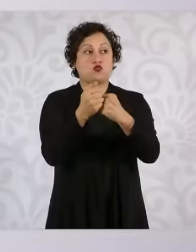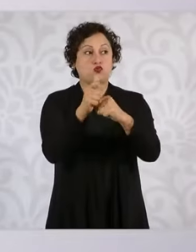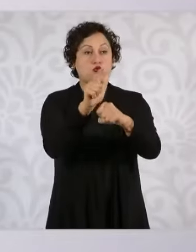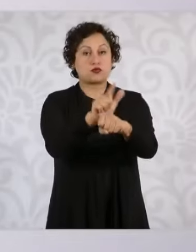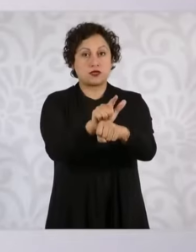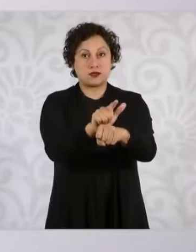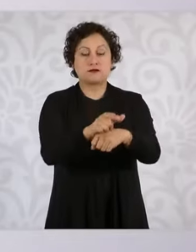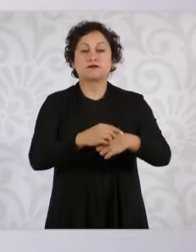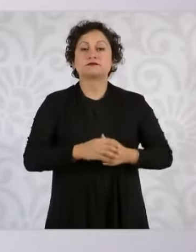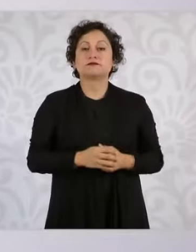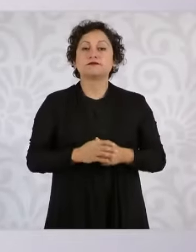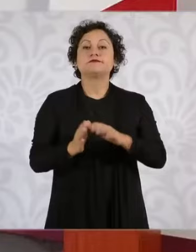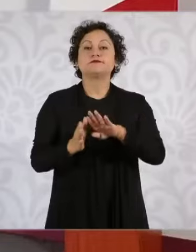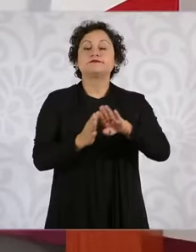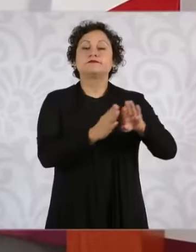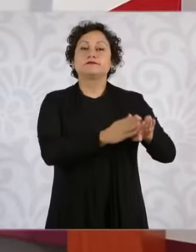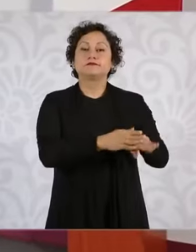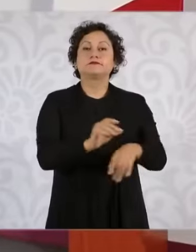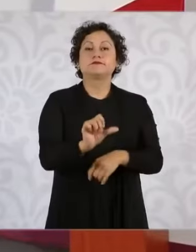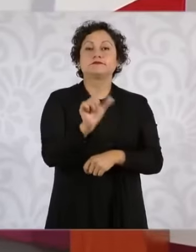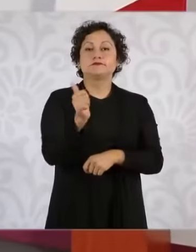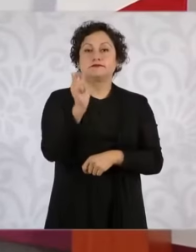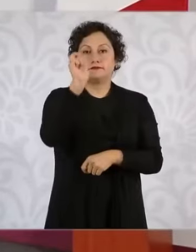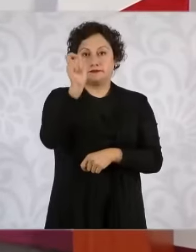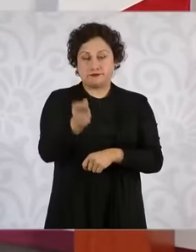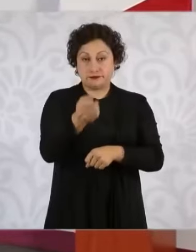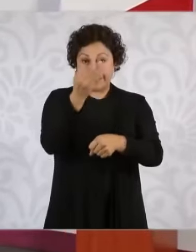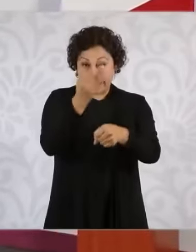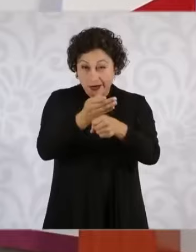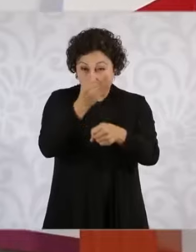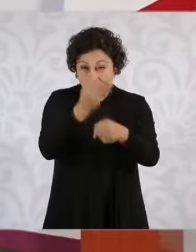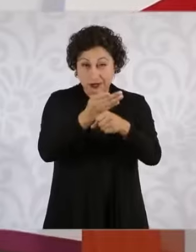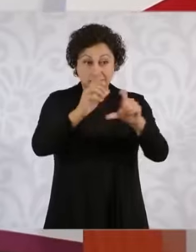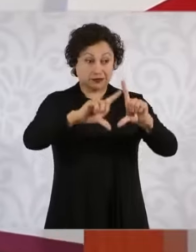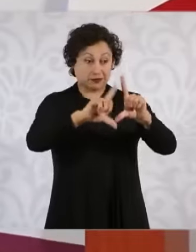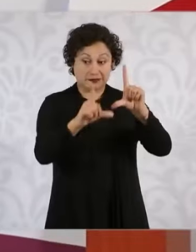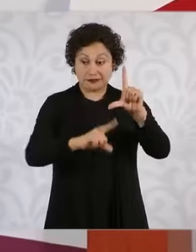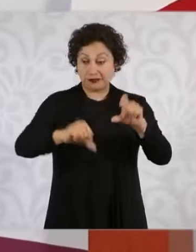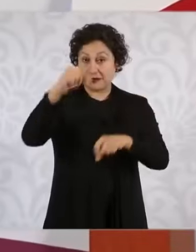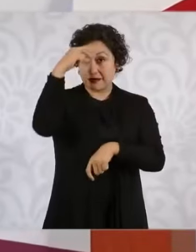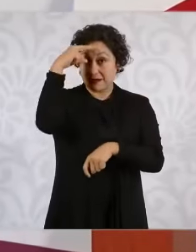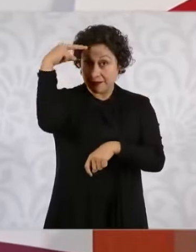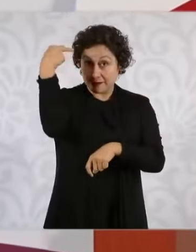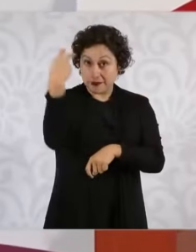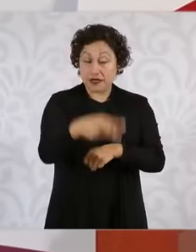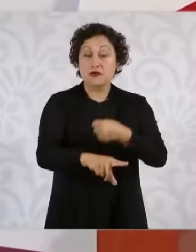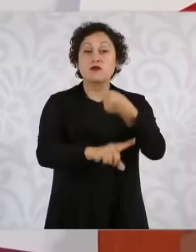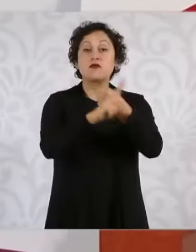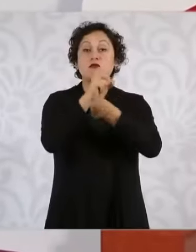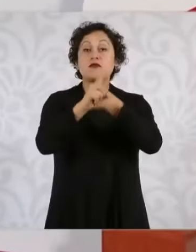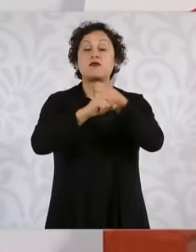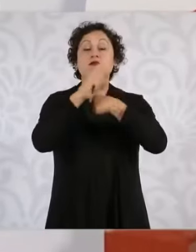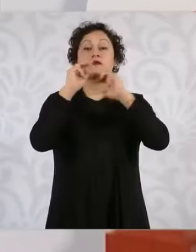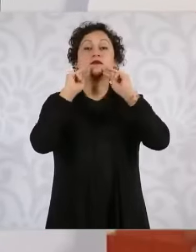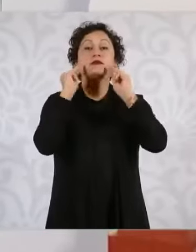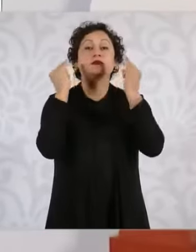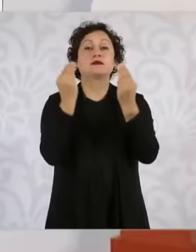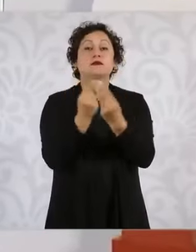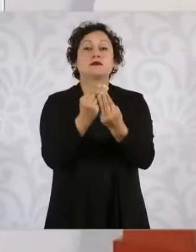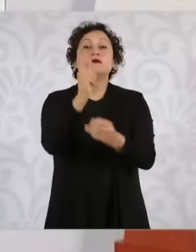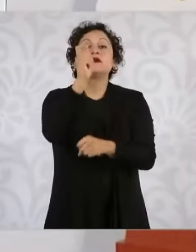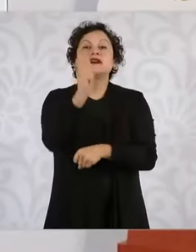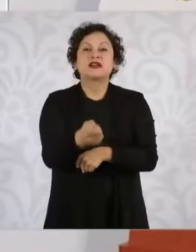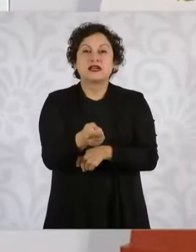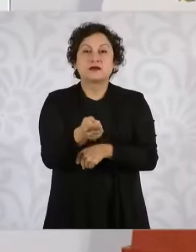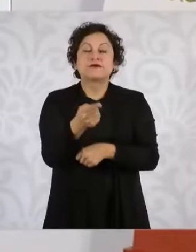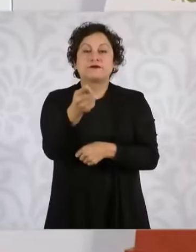Ahora, frente a la situación que hay en México de grupos delincuenciales como los que existen, atención a